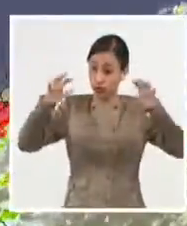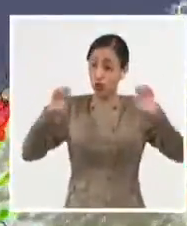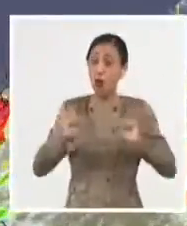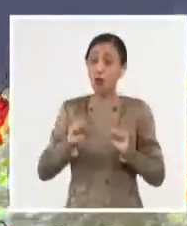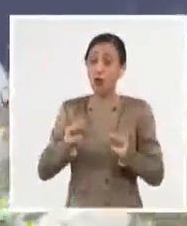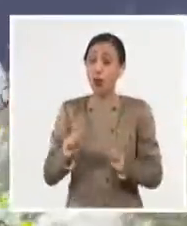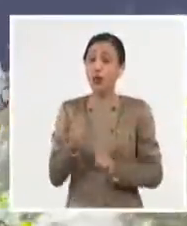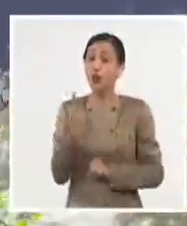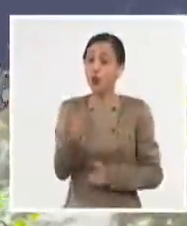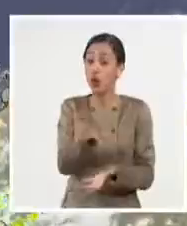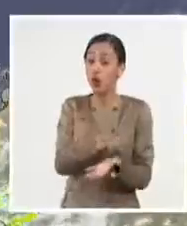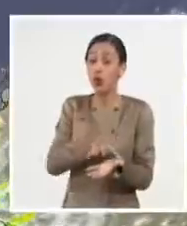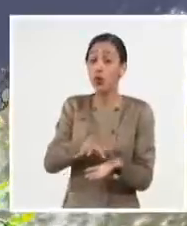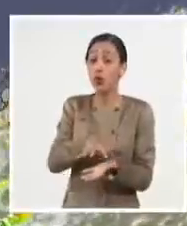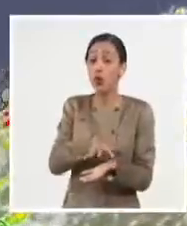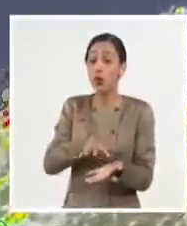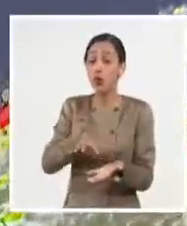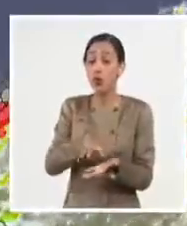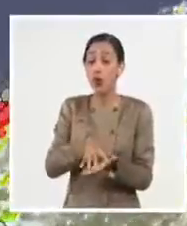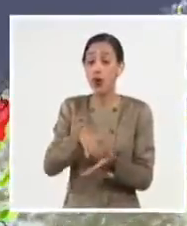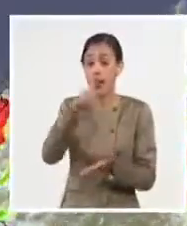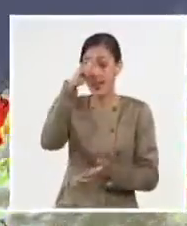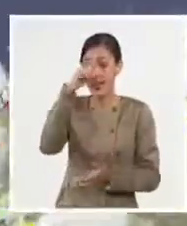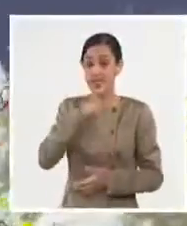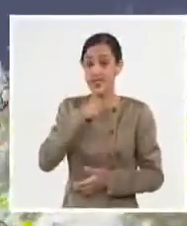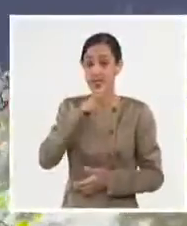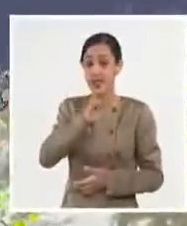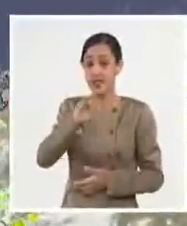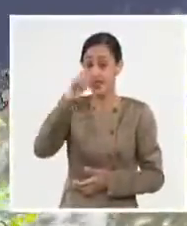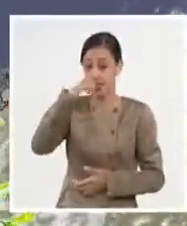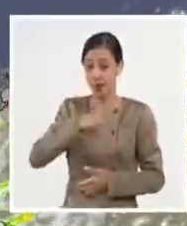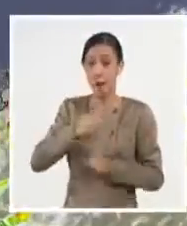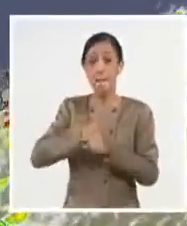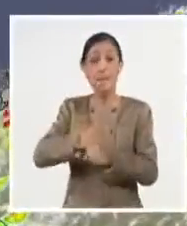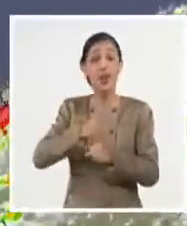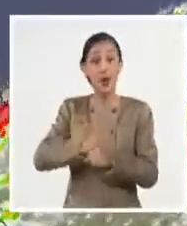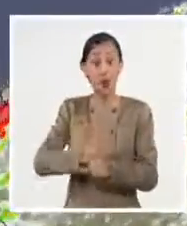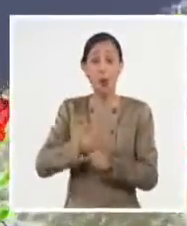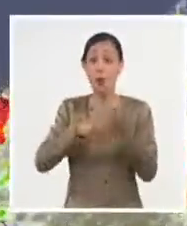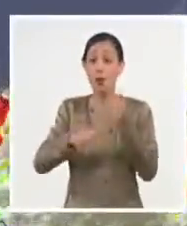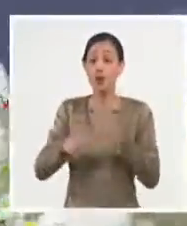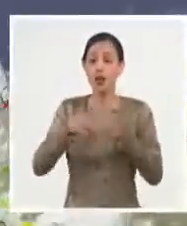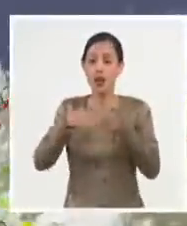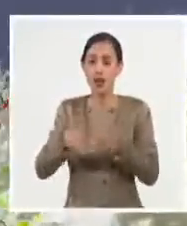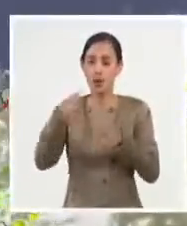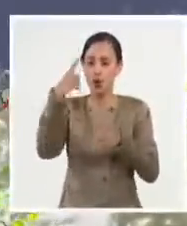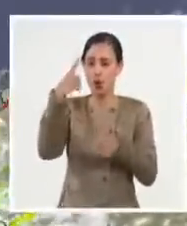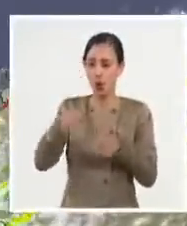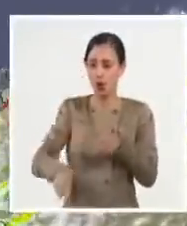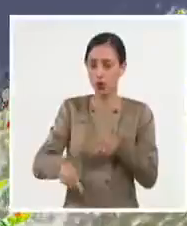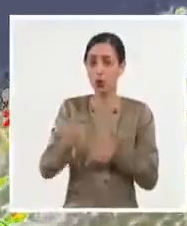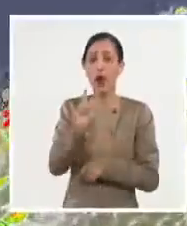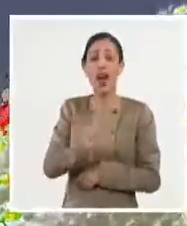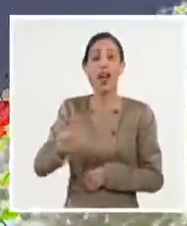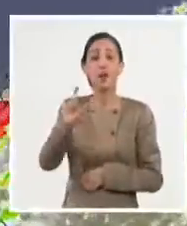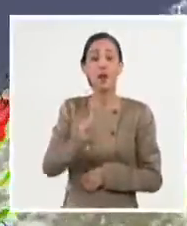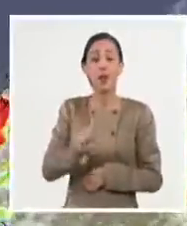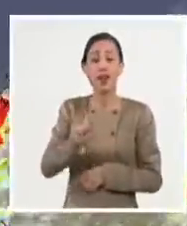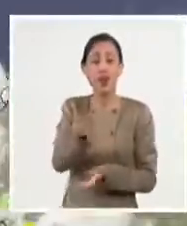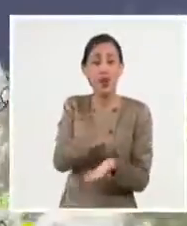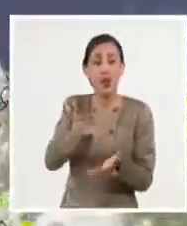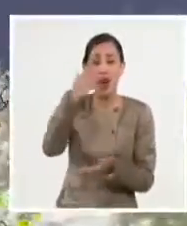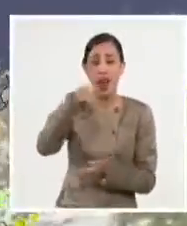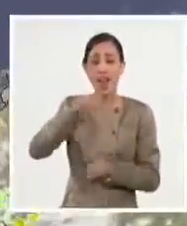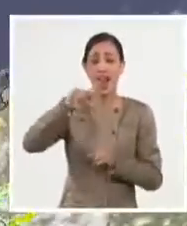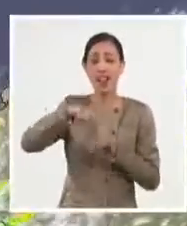en la localidad de Sevilla, Pilón, en la provincia de Granma, y la otra en Altagracia, Camagüey, con caída de